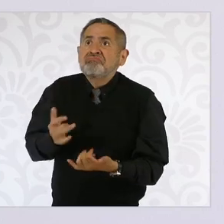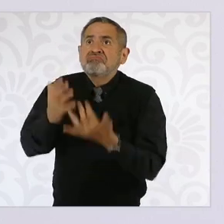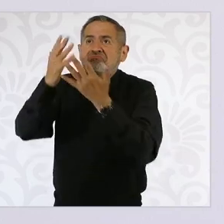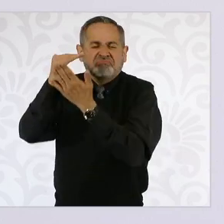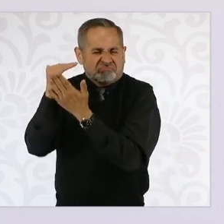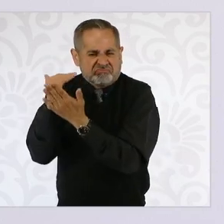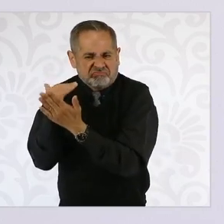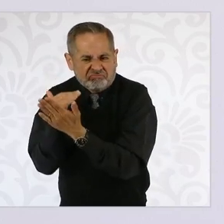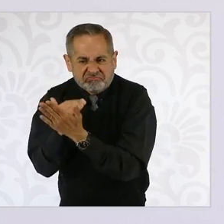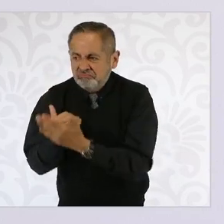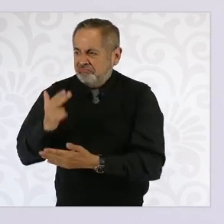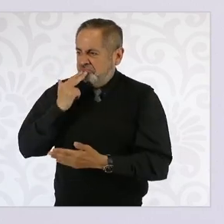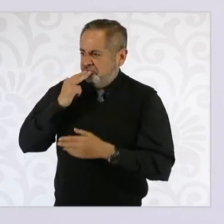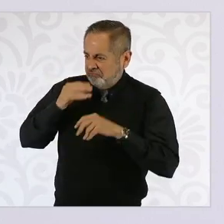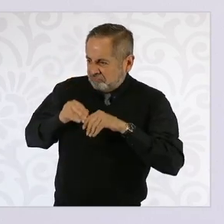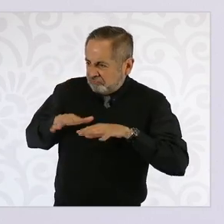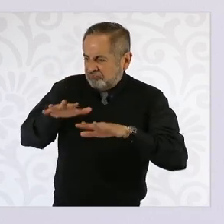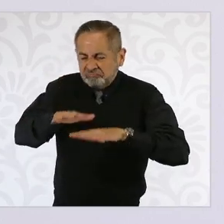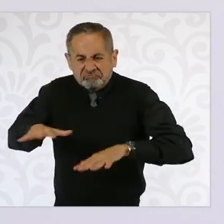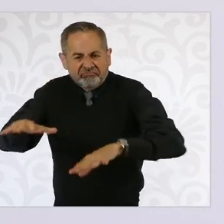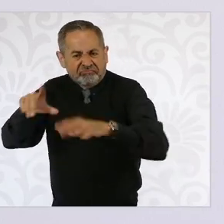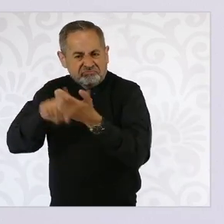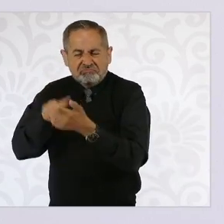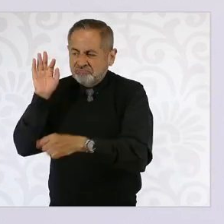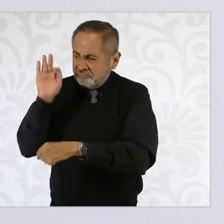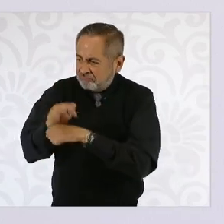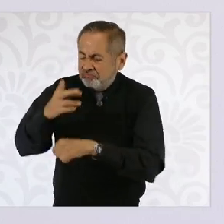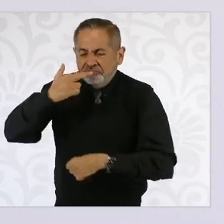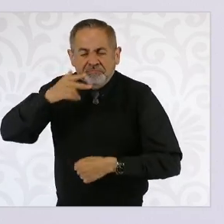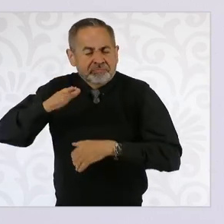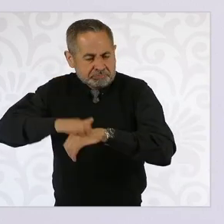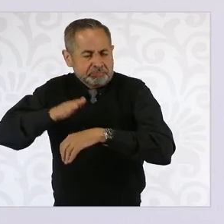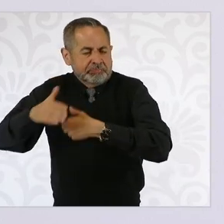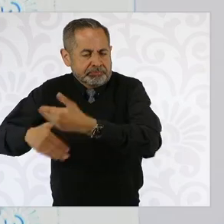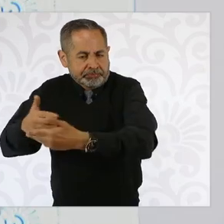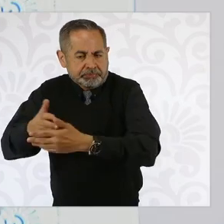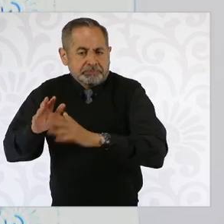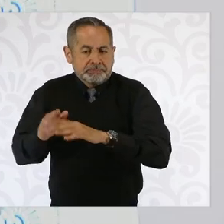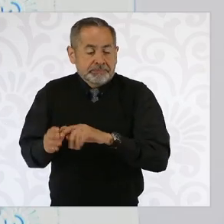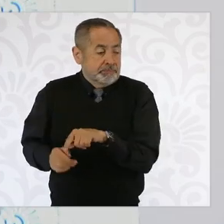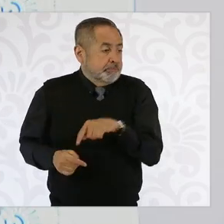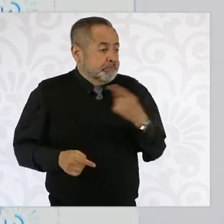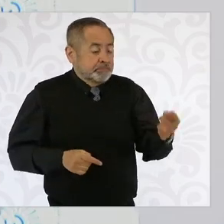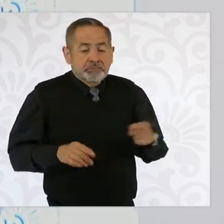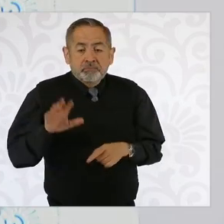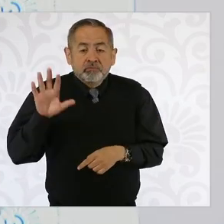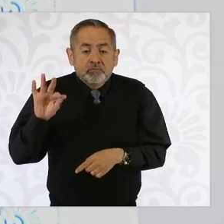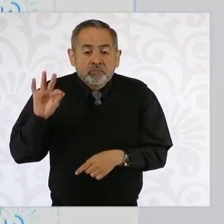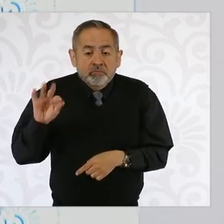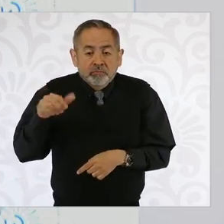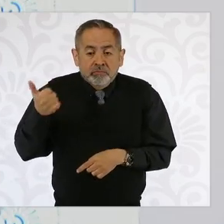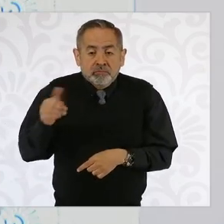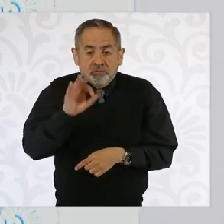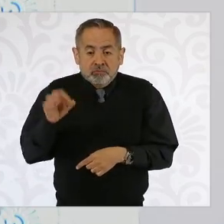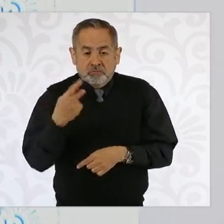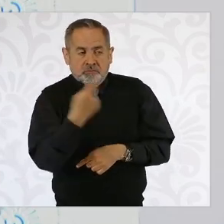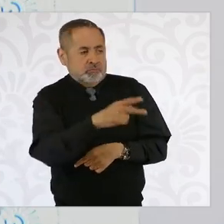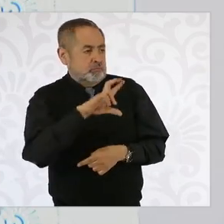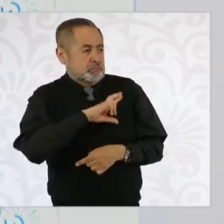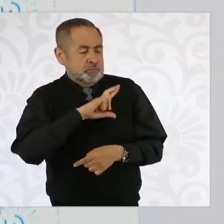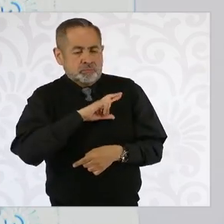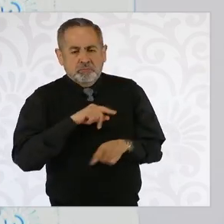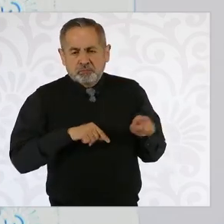e impacte menos en el cambio climático global. Y otra parte, el 46 por ciento que le toca a los privados,